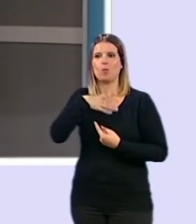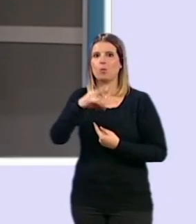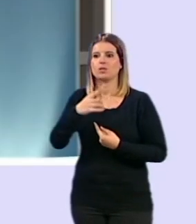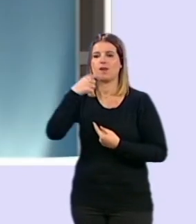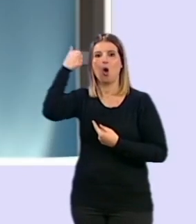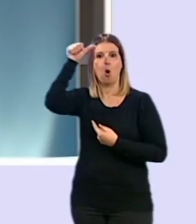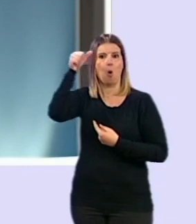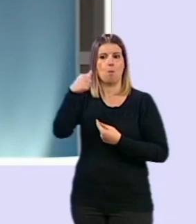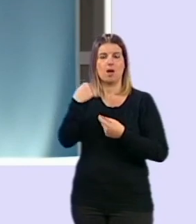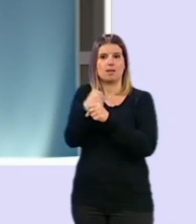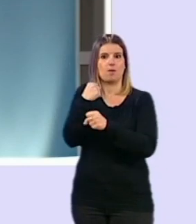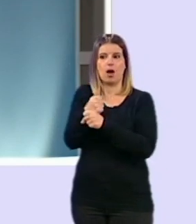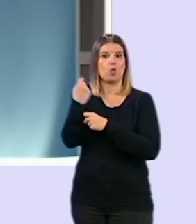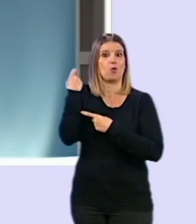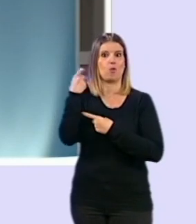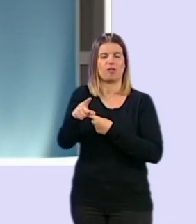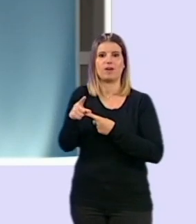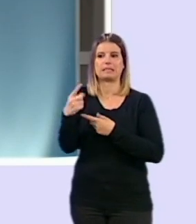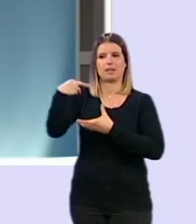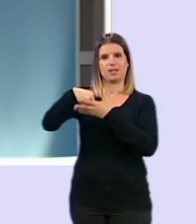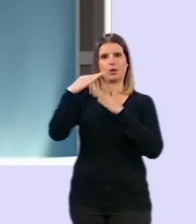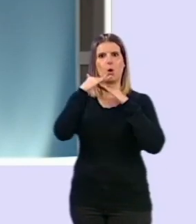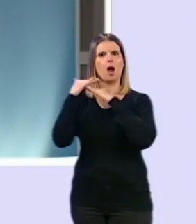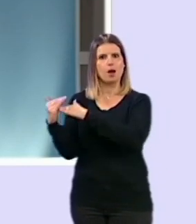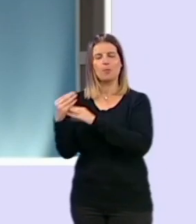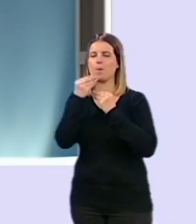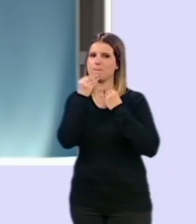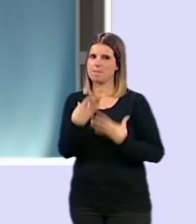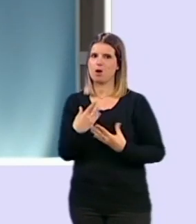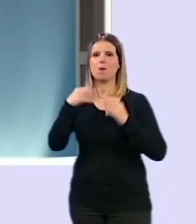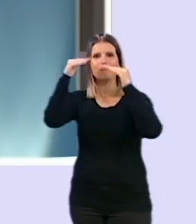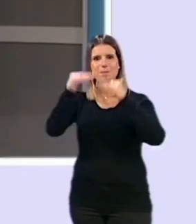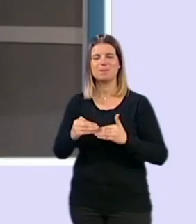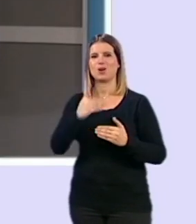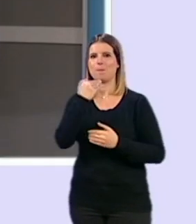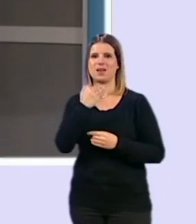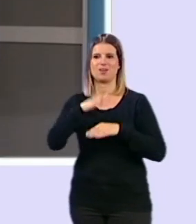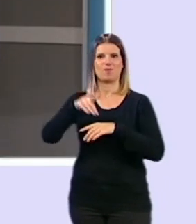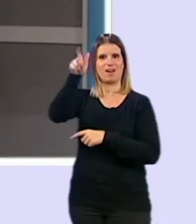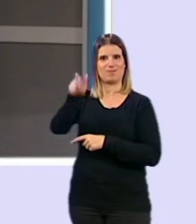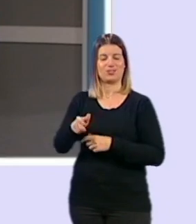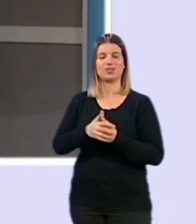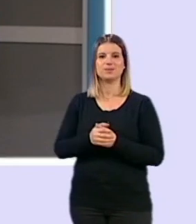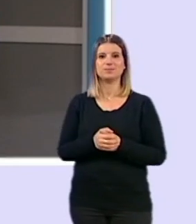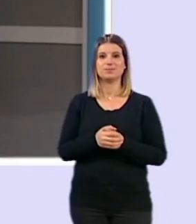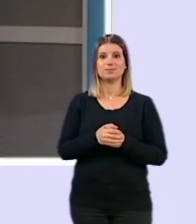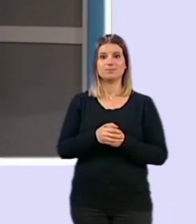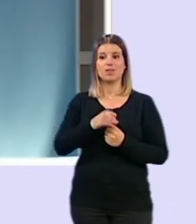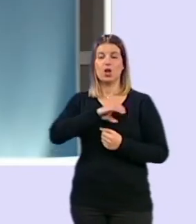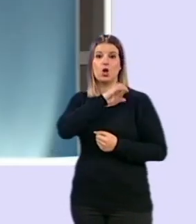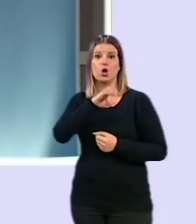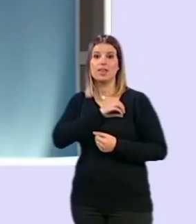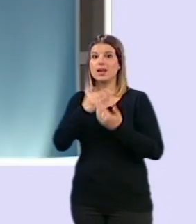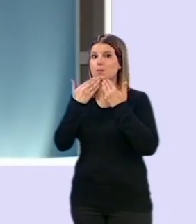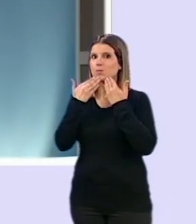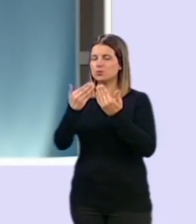operario, pero también le quitamos un peligro. Un peligro para él también. Para él. Concejala, muchísimas gracias.